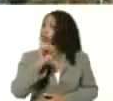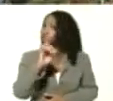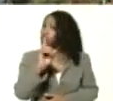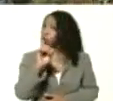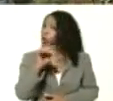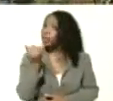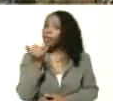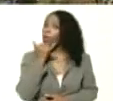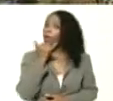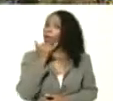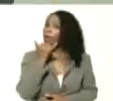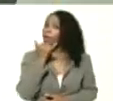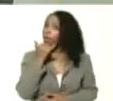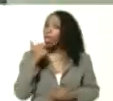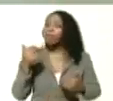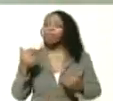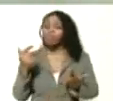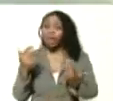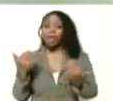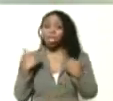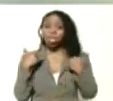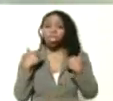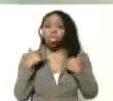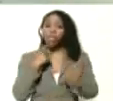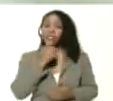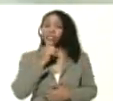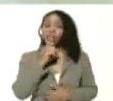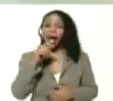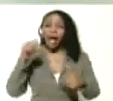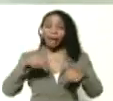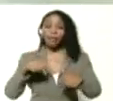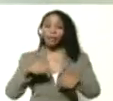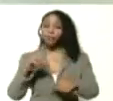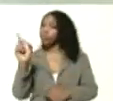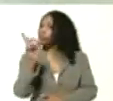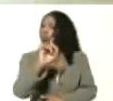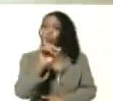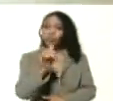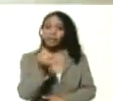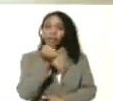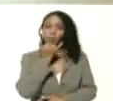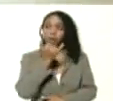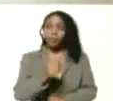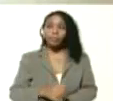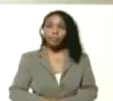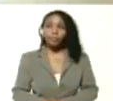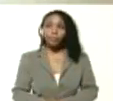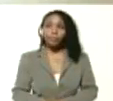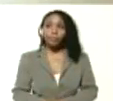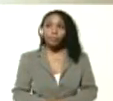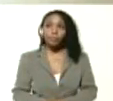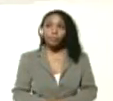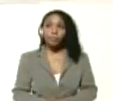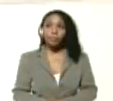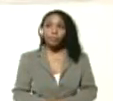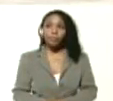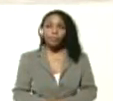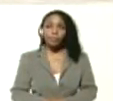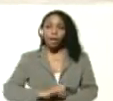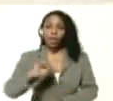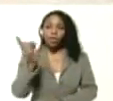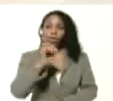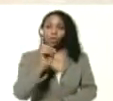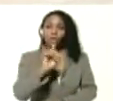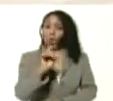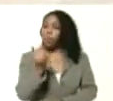les va a costar caro si se vuelven a equivocar no se equivoquen no se